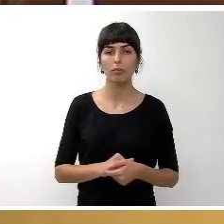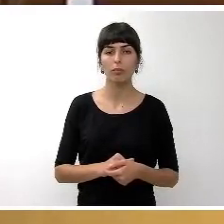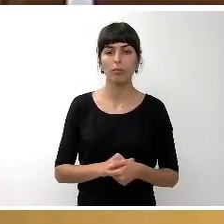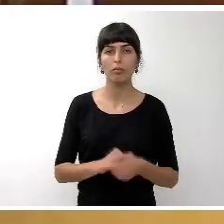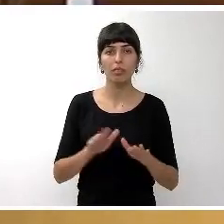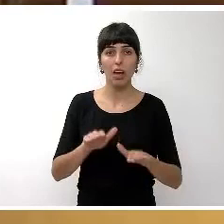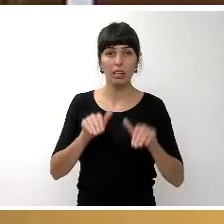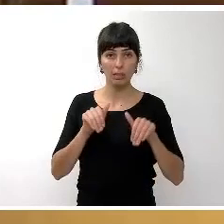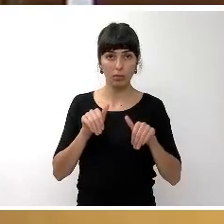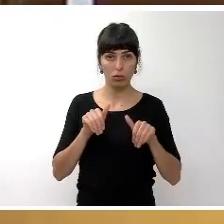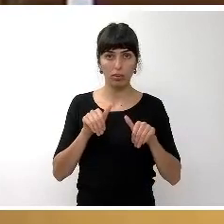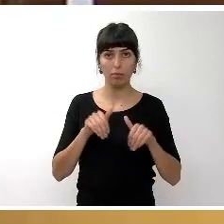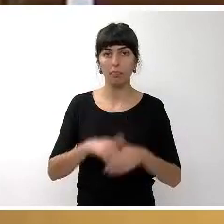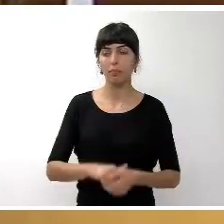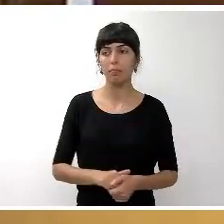¿Atención?